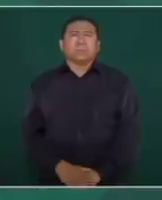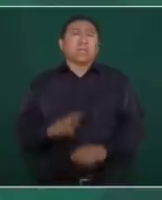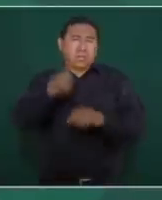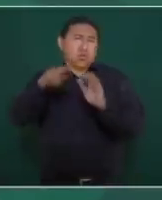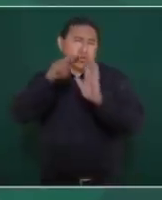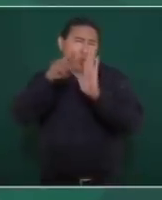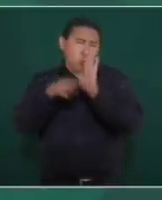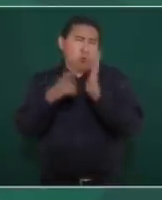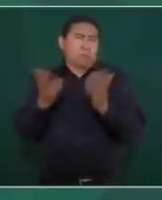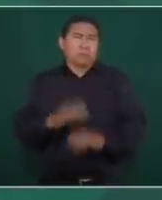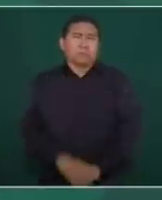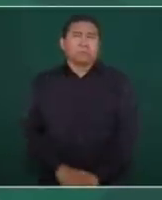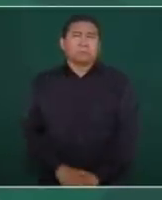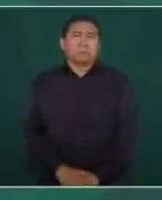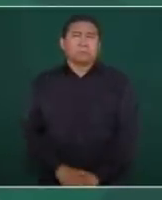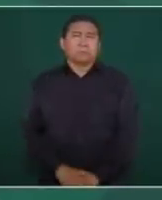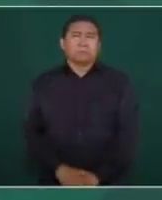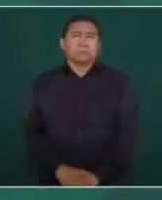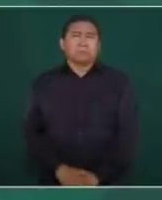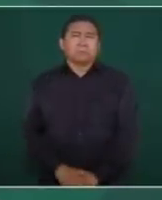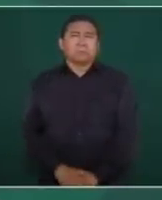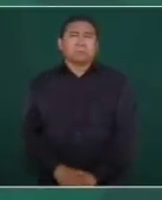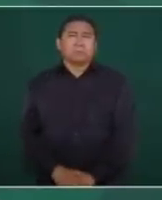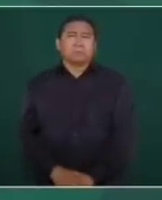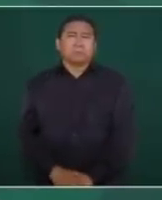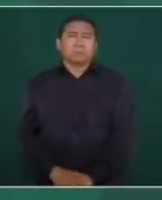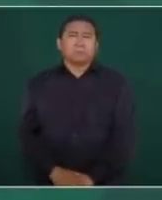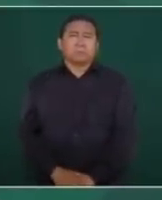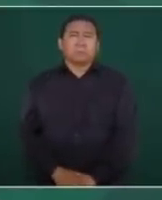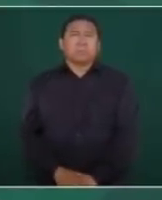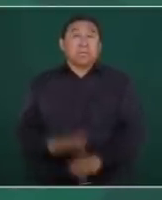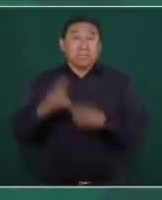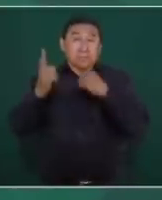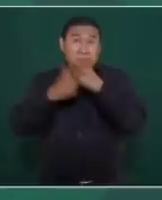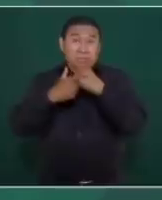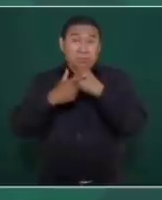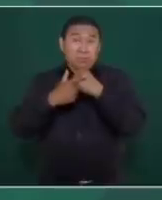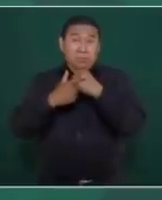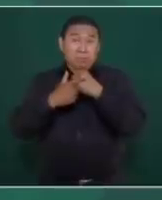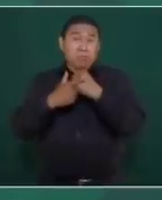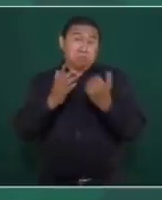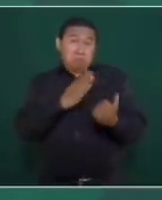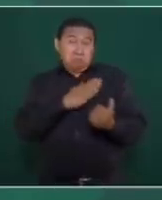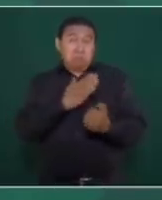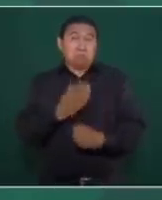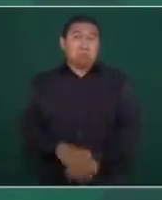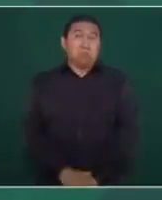normas, pero sería una buena